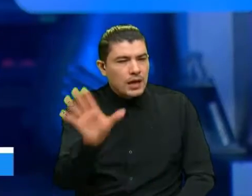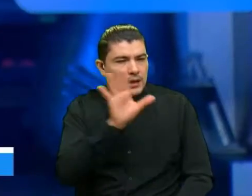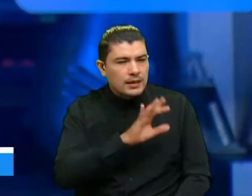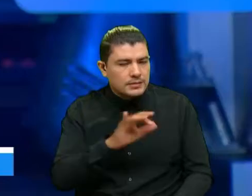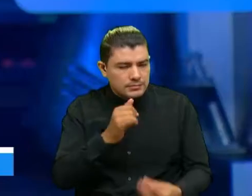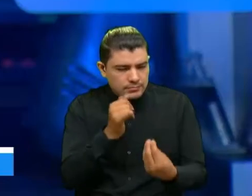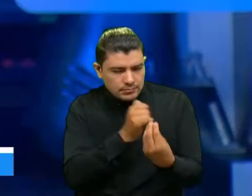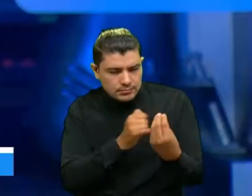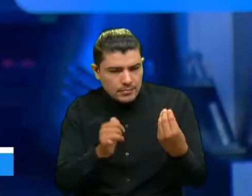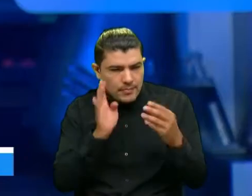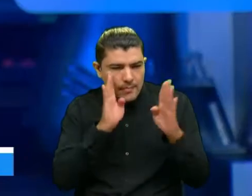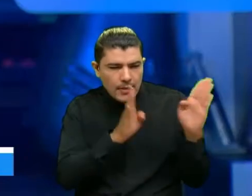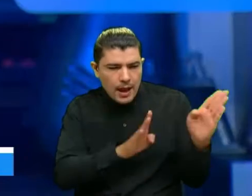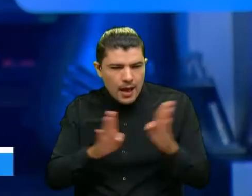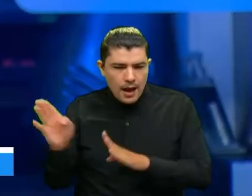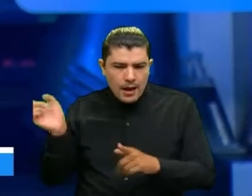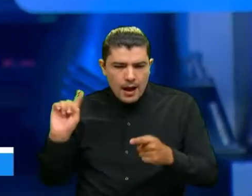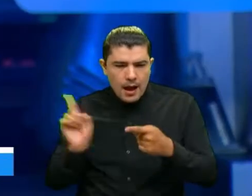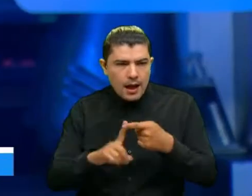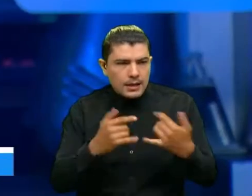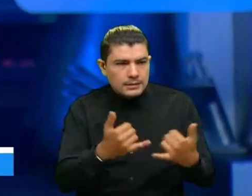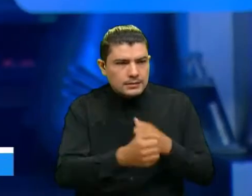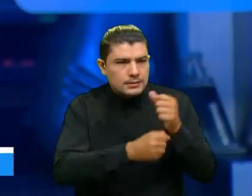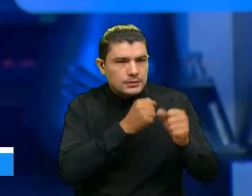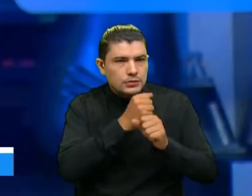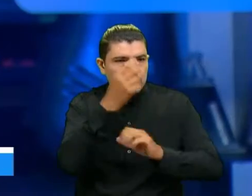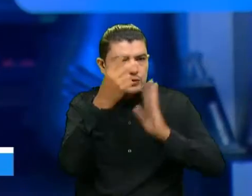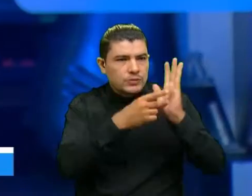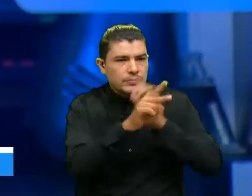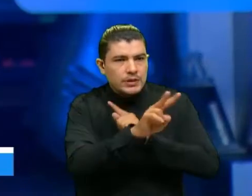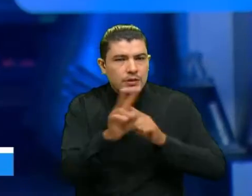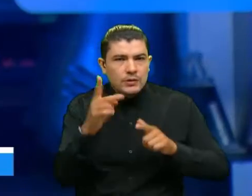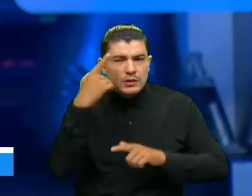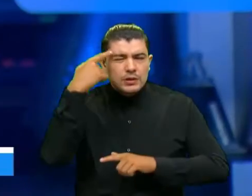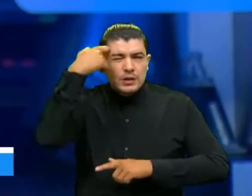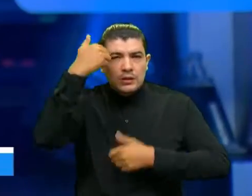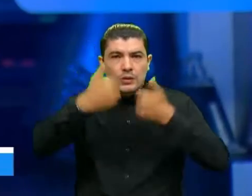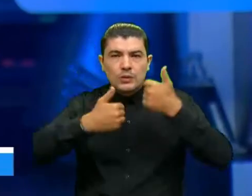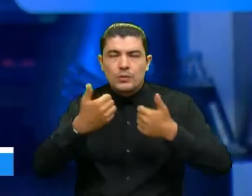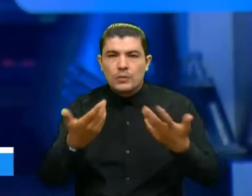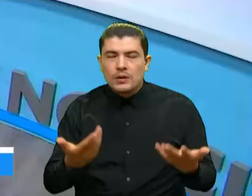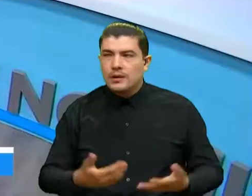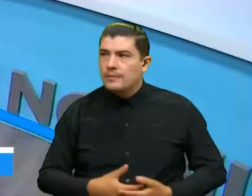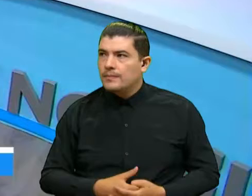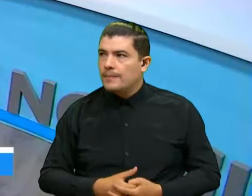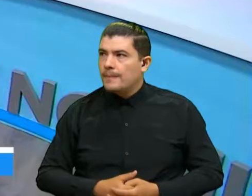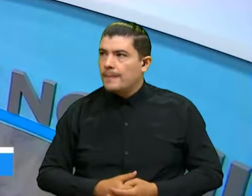se han propuesto en este año? Háblenos un poquito de esos retos que tienen ustedes allí en la UNAV